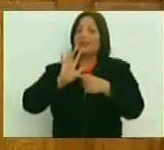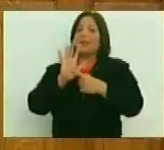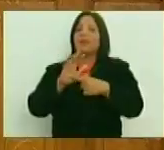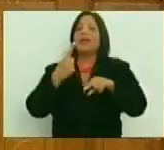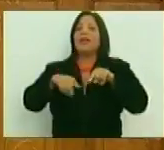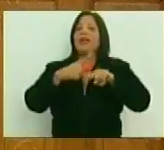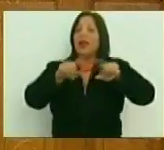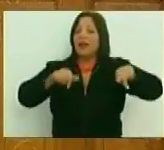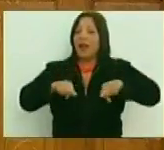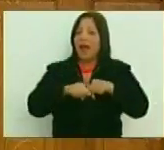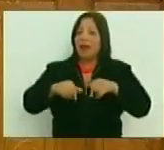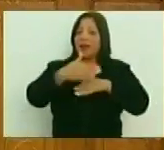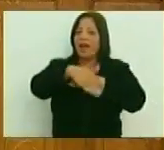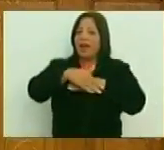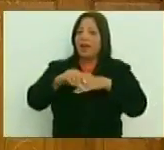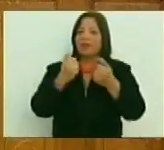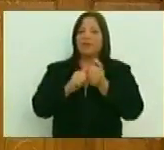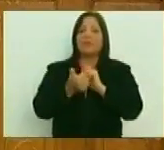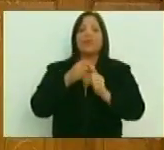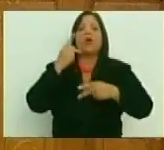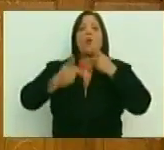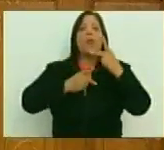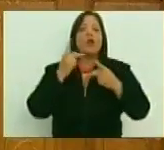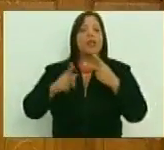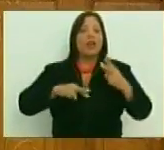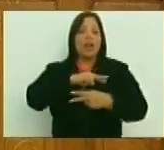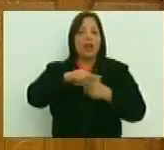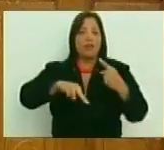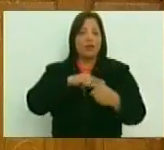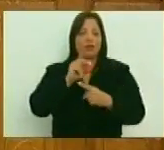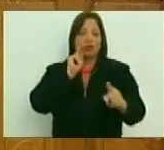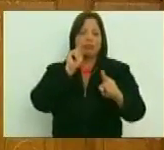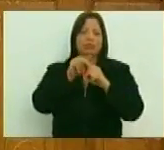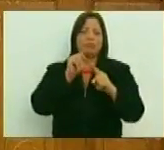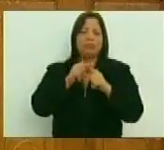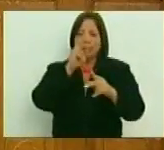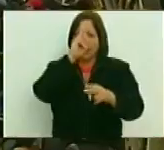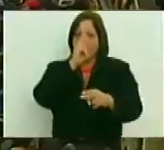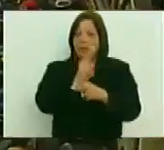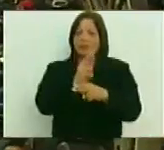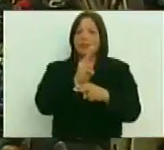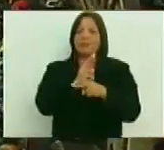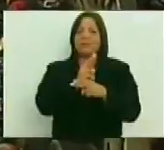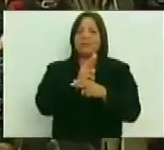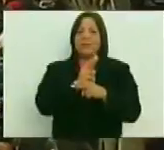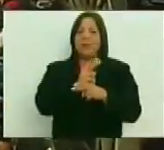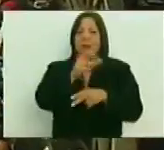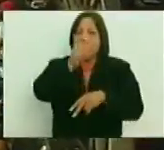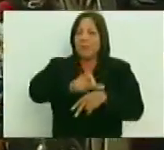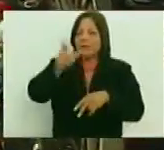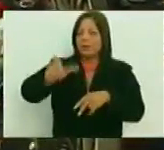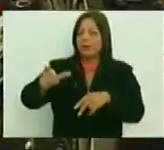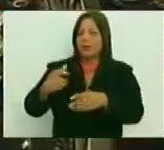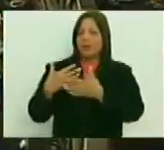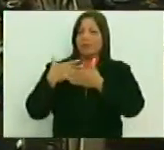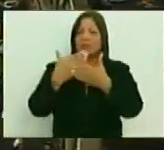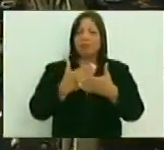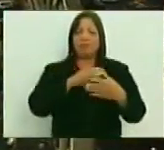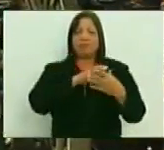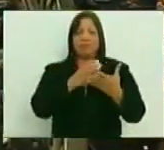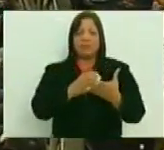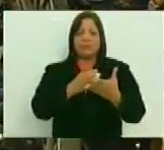en los ámbitos urbanos. Las políticas de la revolución se centran en el reconocimiento de los sujetos como portadores y